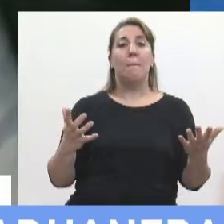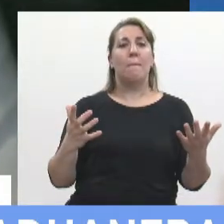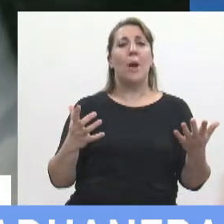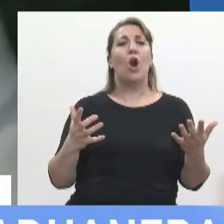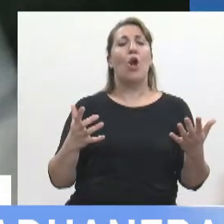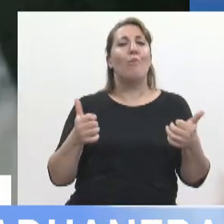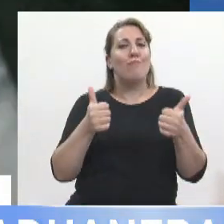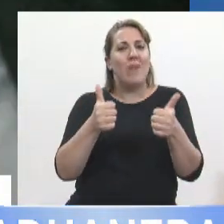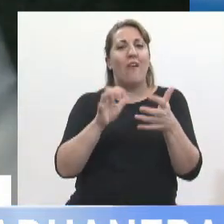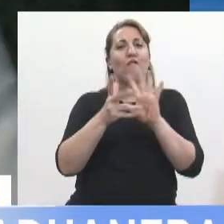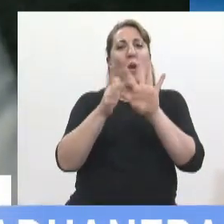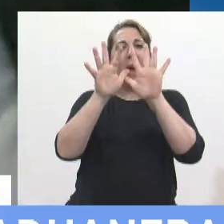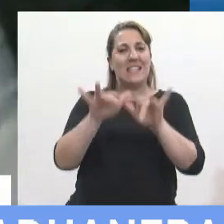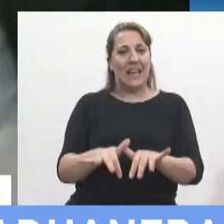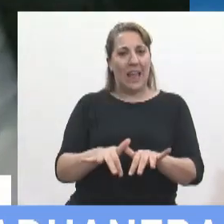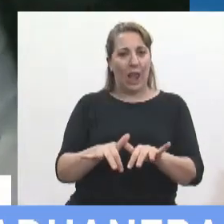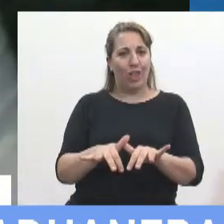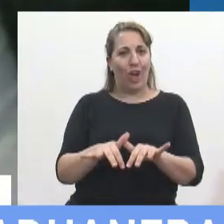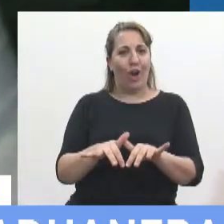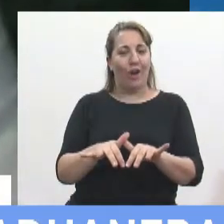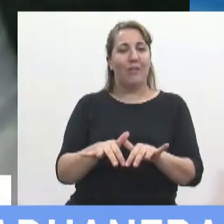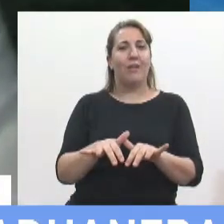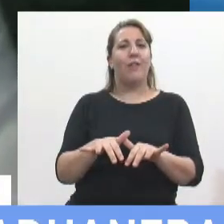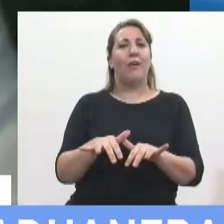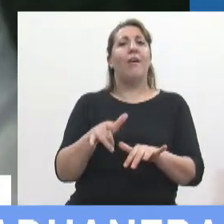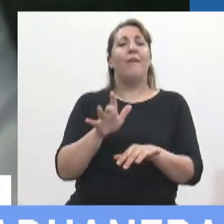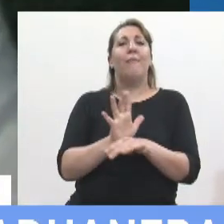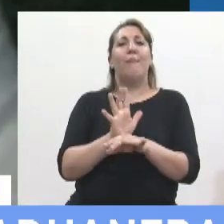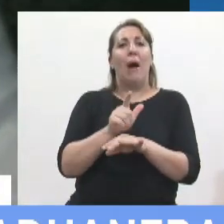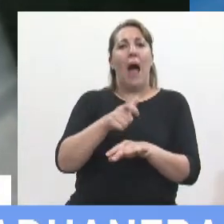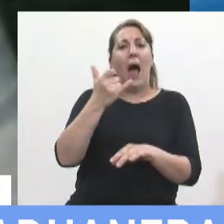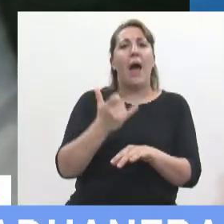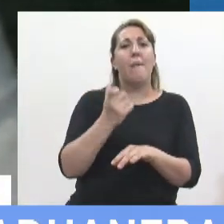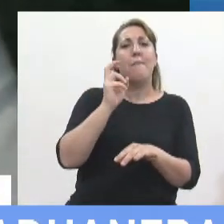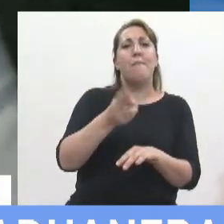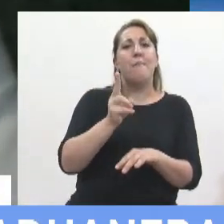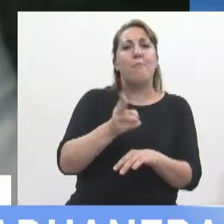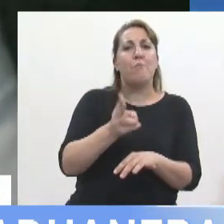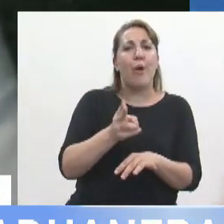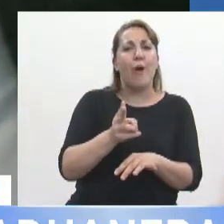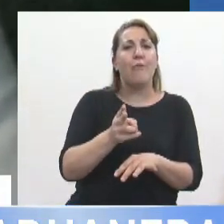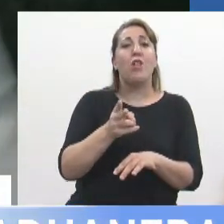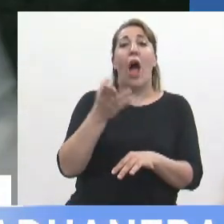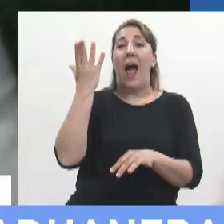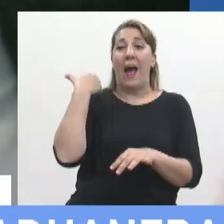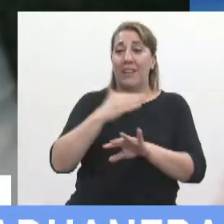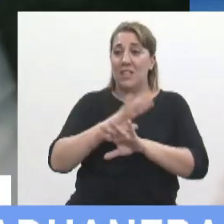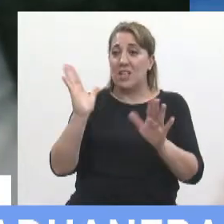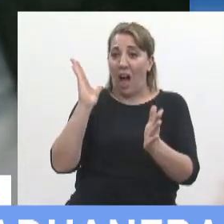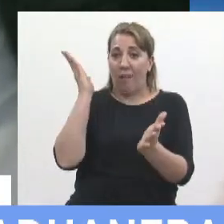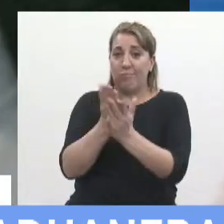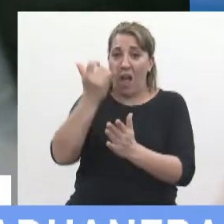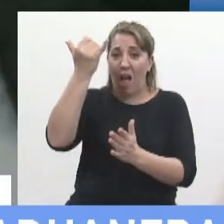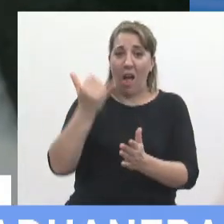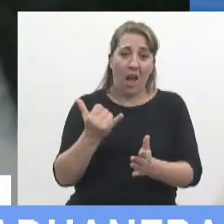bien escrito que está prohíbe como precepto general aquellos que han sido condenados tienen condena